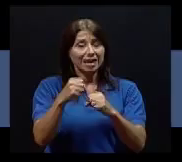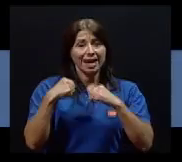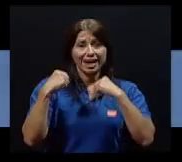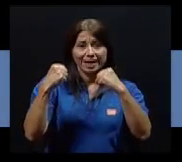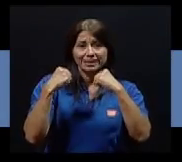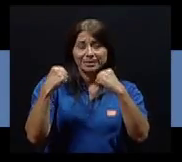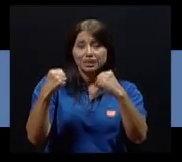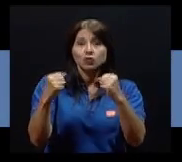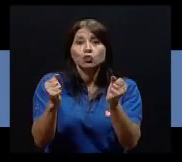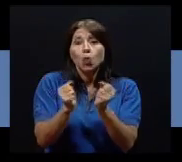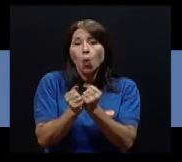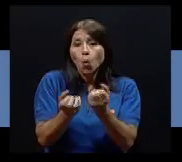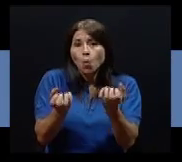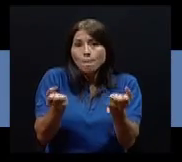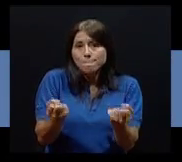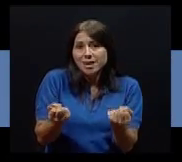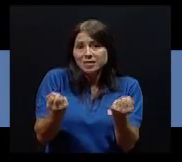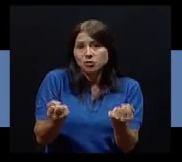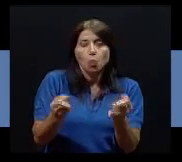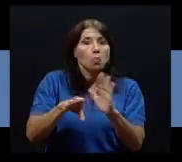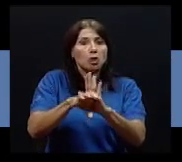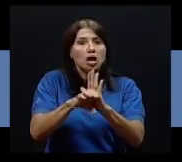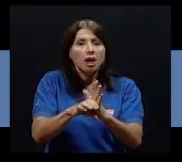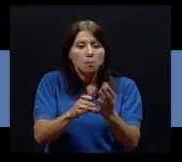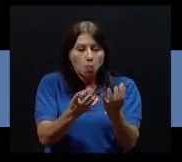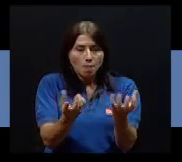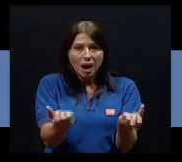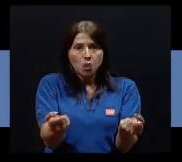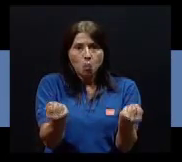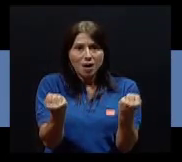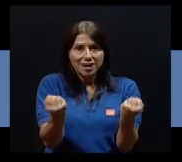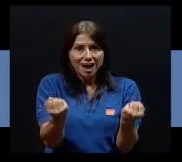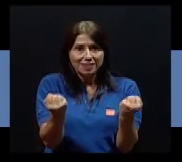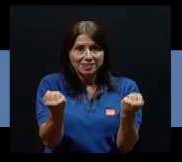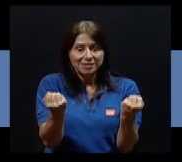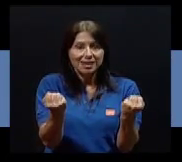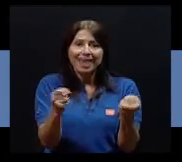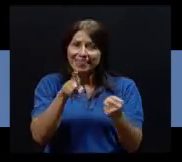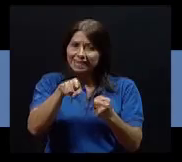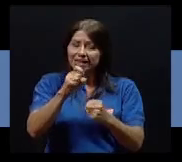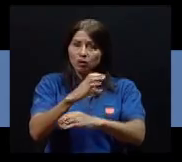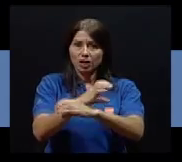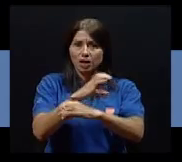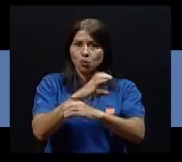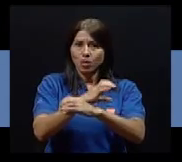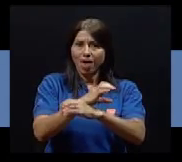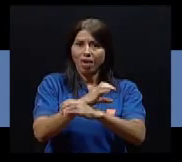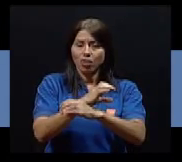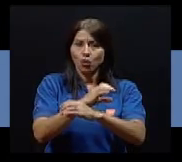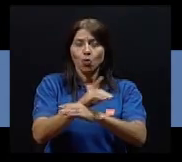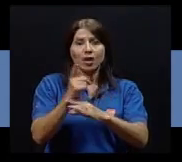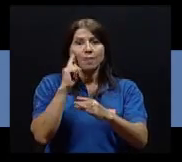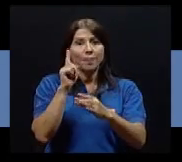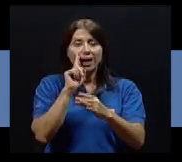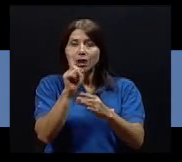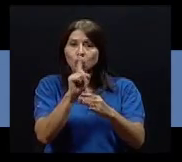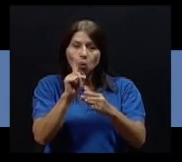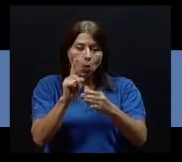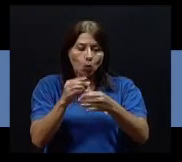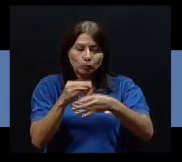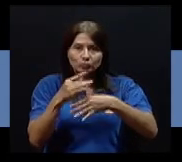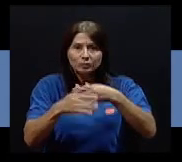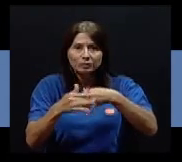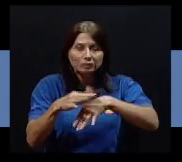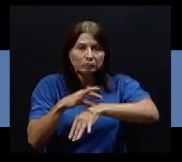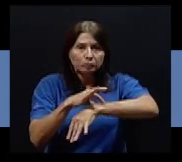Si se realizan estos ejercicios con algún peso extra al propio del cuerpo, como la utilización de mancuernas, es necesario tener cuidado de no dañar ni